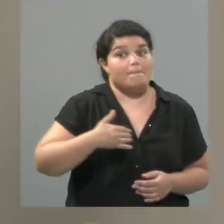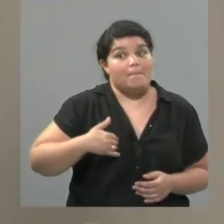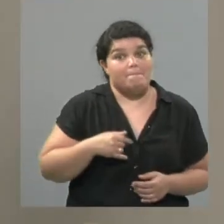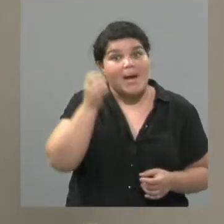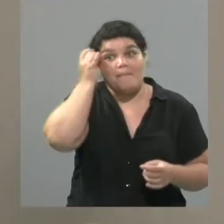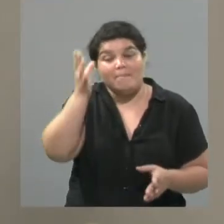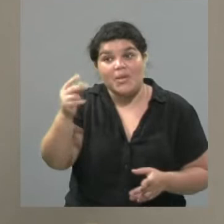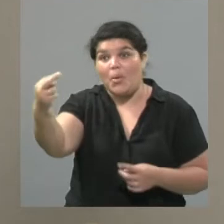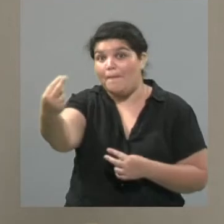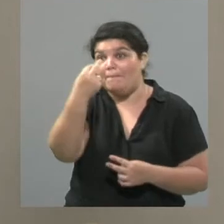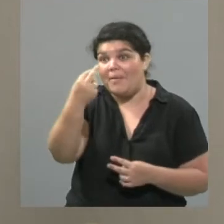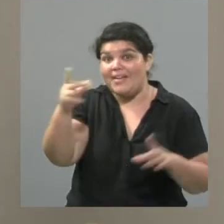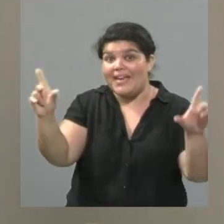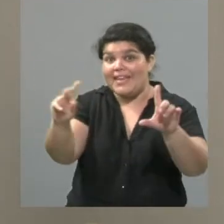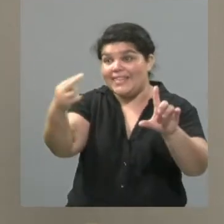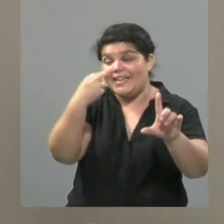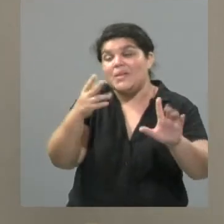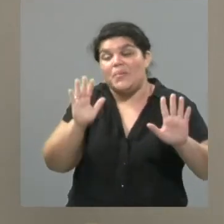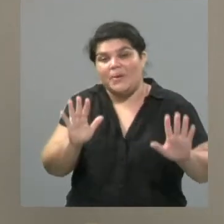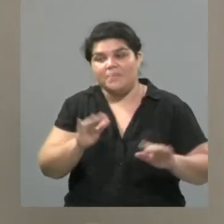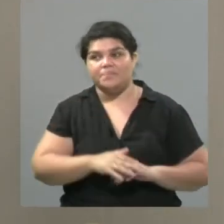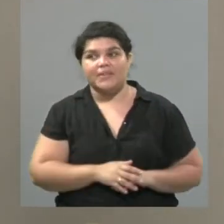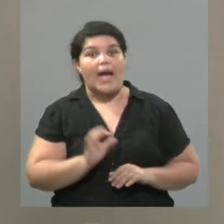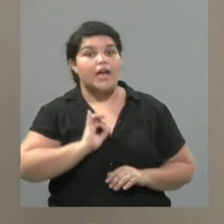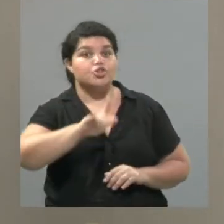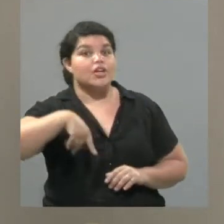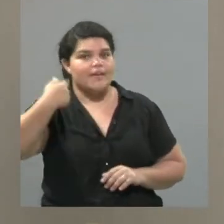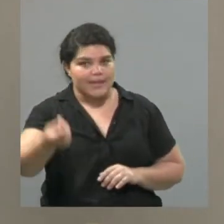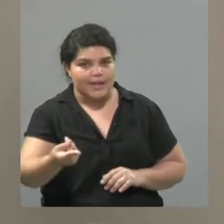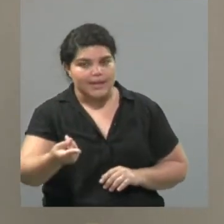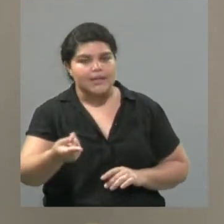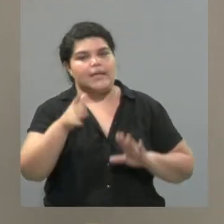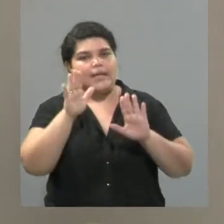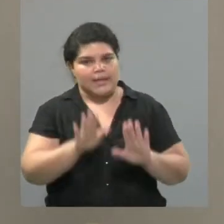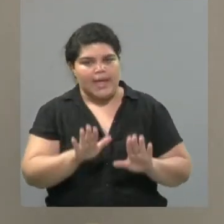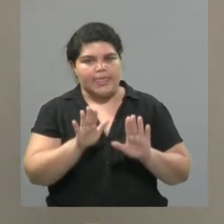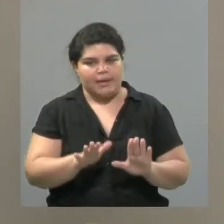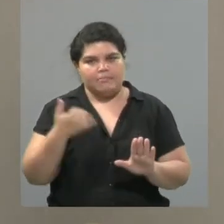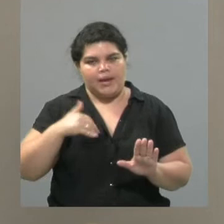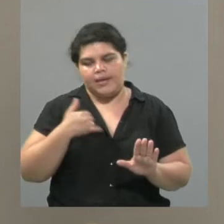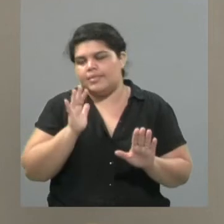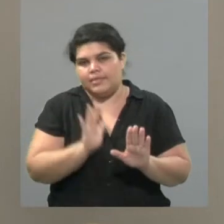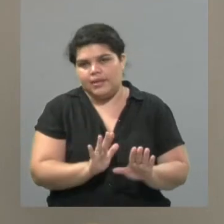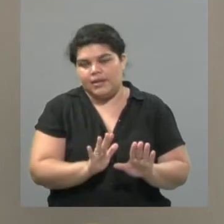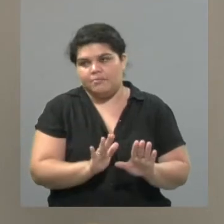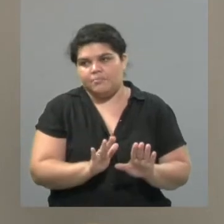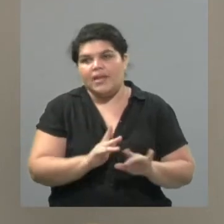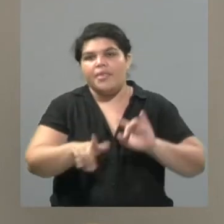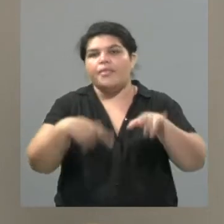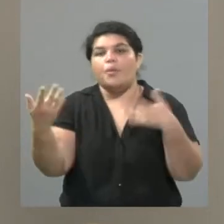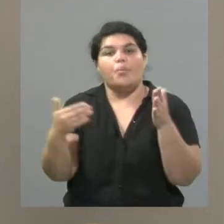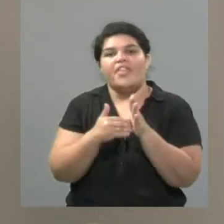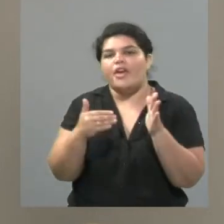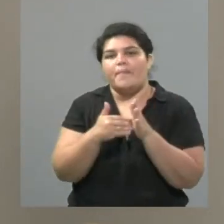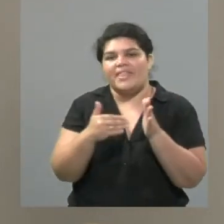Por lo pronto, hasta mitad del año que viene, tenemos planificado estar acá. Después también va a estar todo muy sujeto a las aperturas.